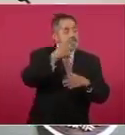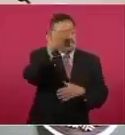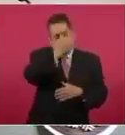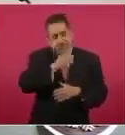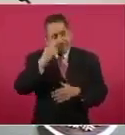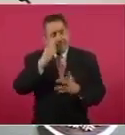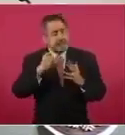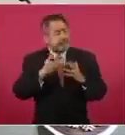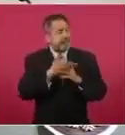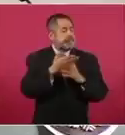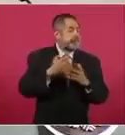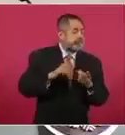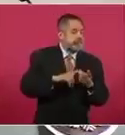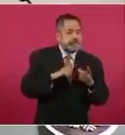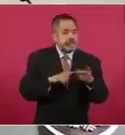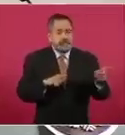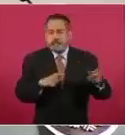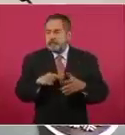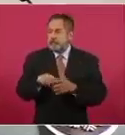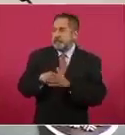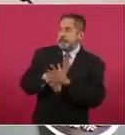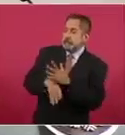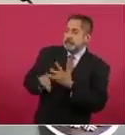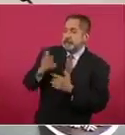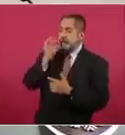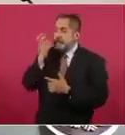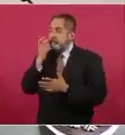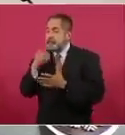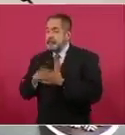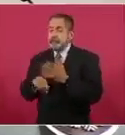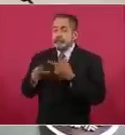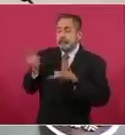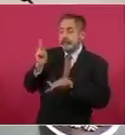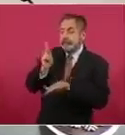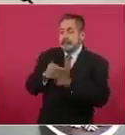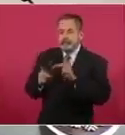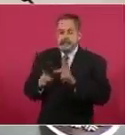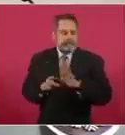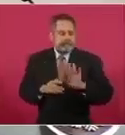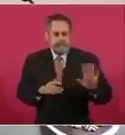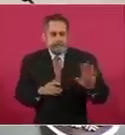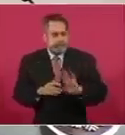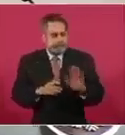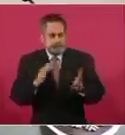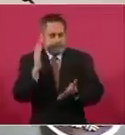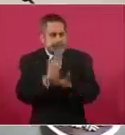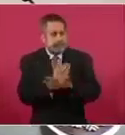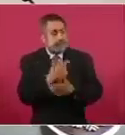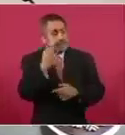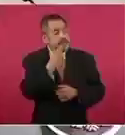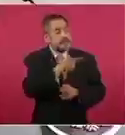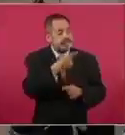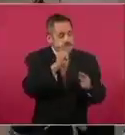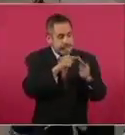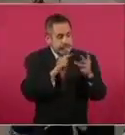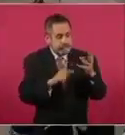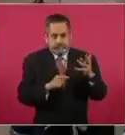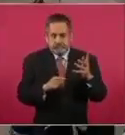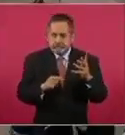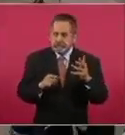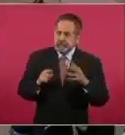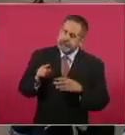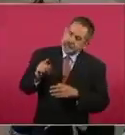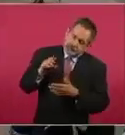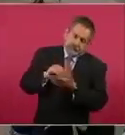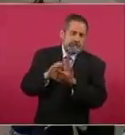por dónde eluden y evaden los grandes contribuyentes, pues ya no lo vuelven a hacer. Entonces, ya no cae en la